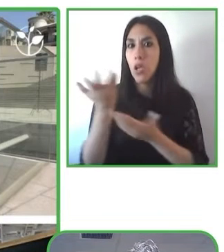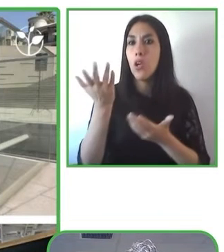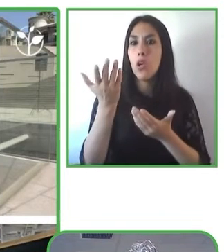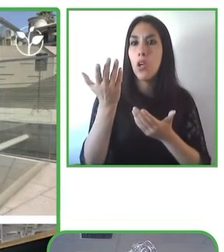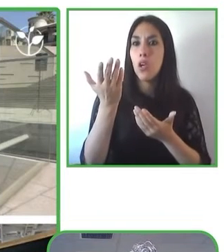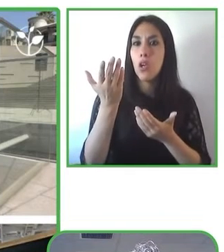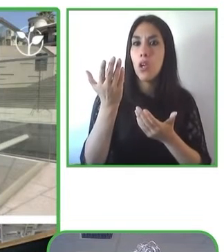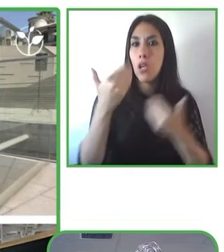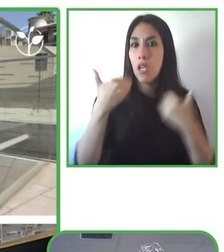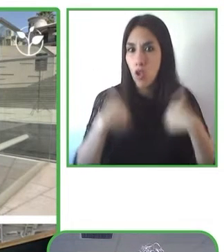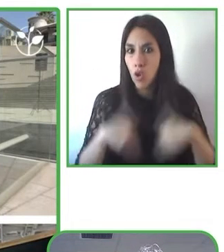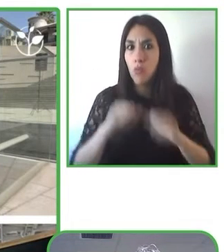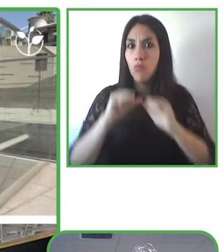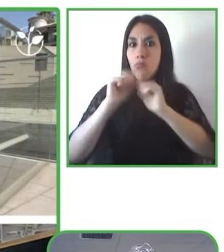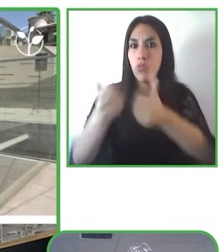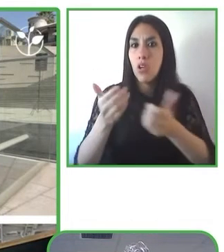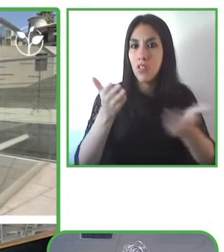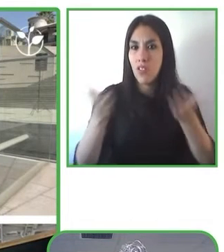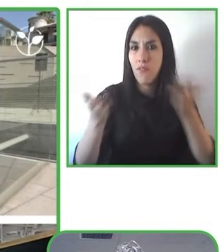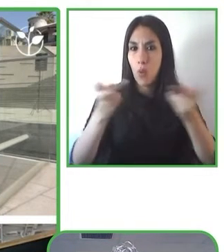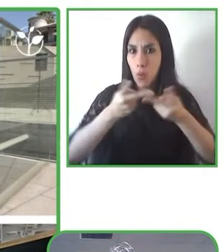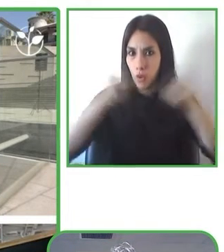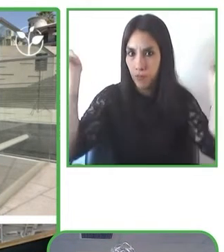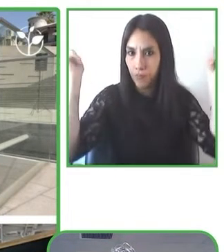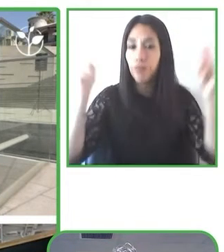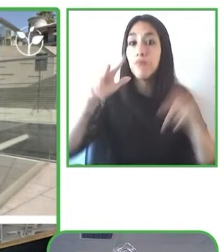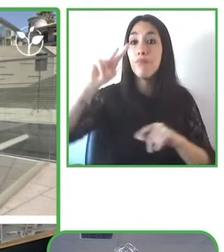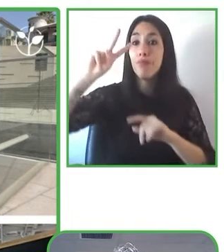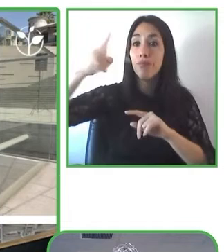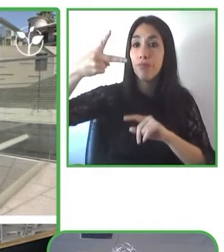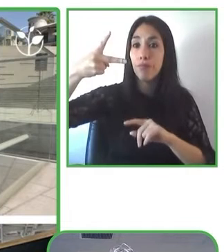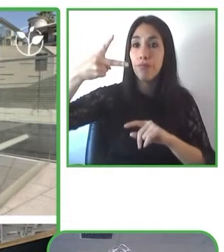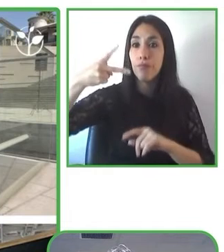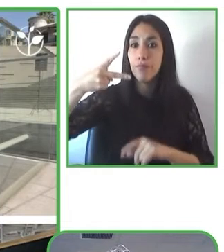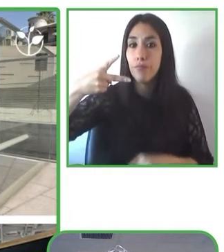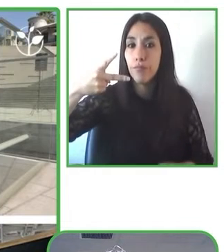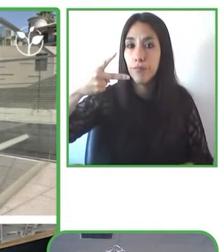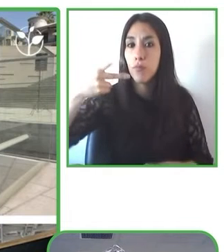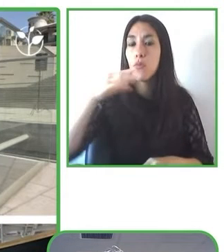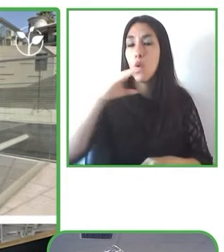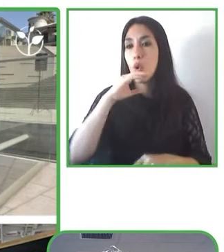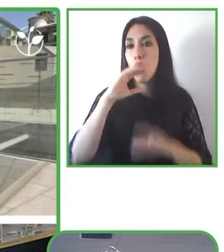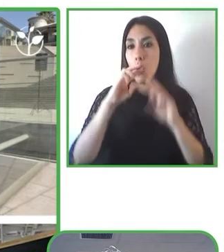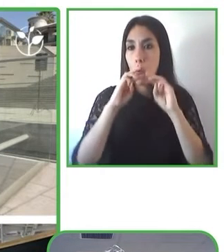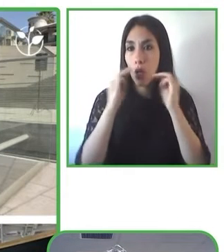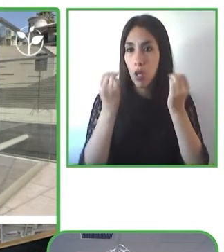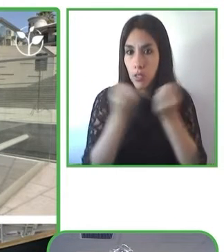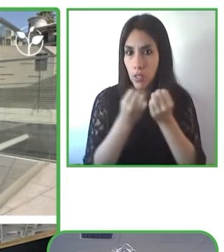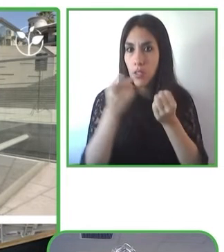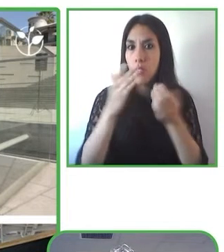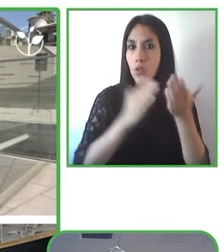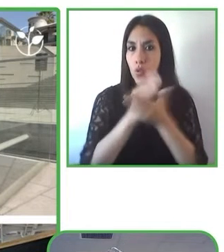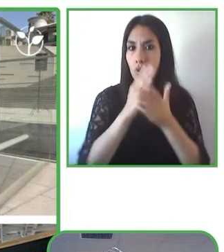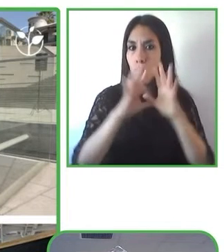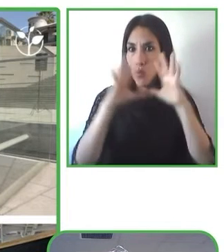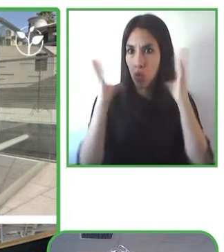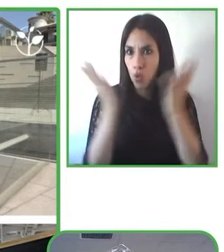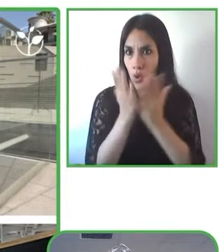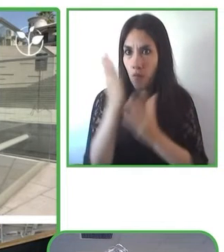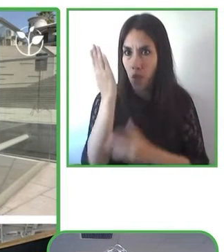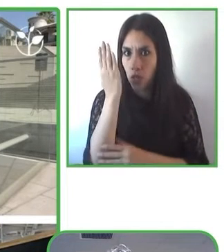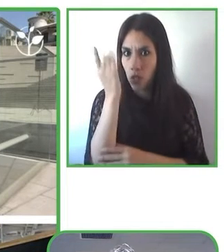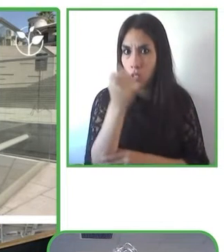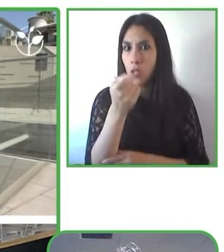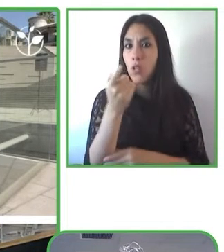los servicios públicos relacionados con formar a funcionarios y funcionarias públicas en la inclusión de la discapacidad, respecto a